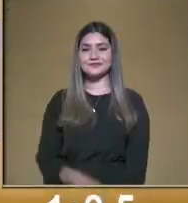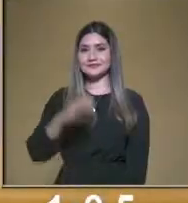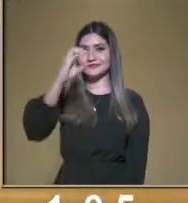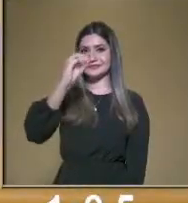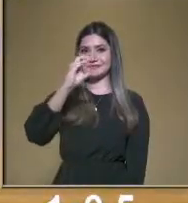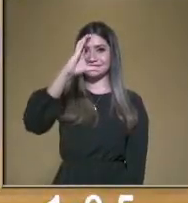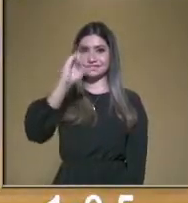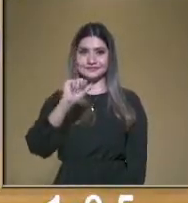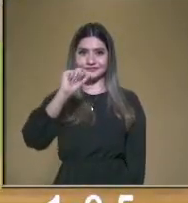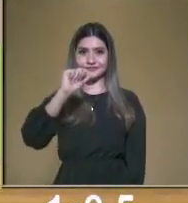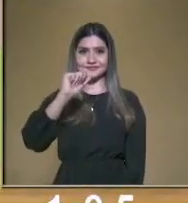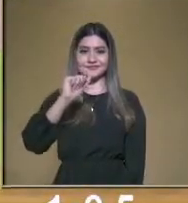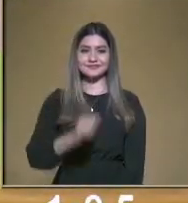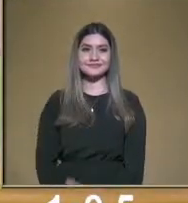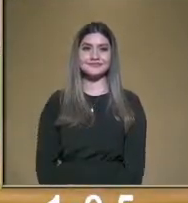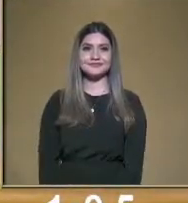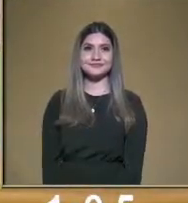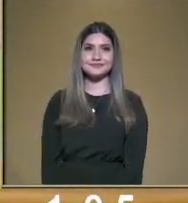lingüística.